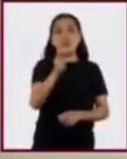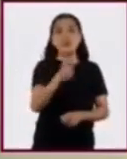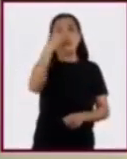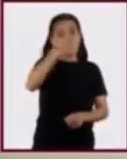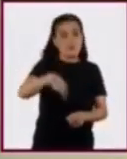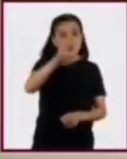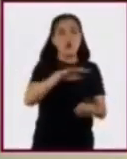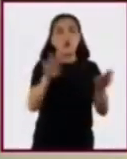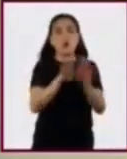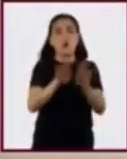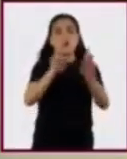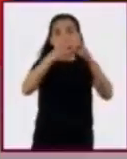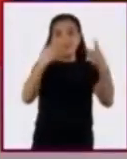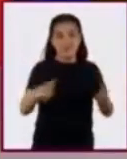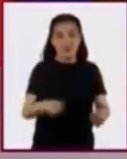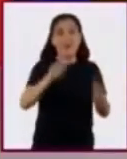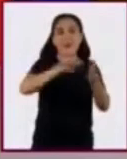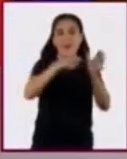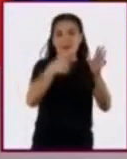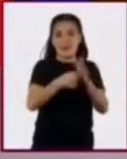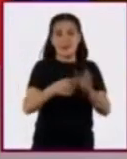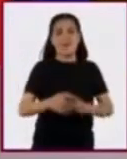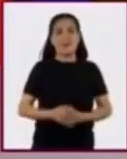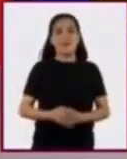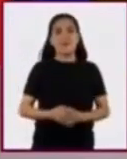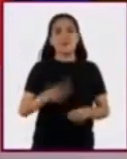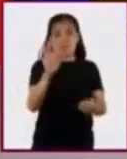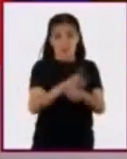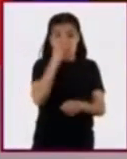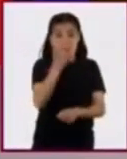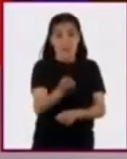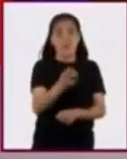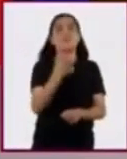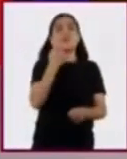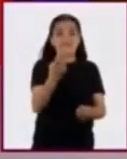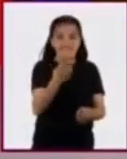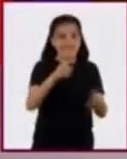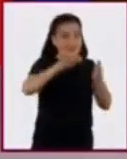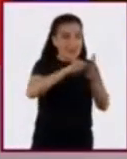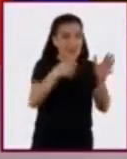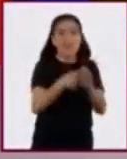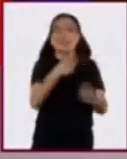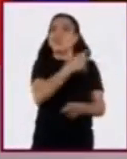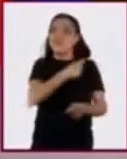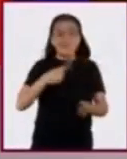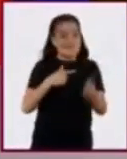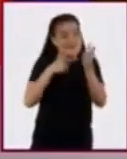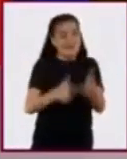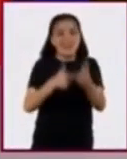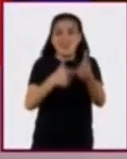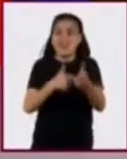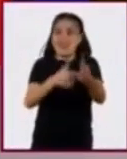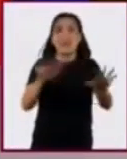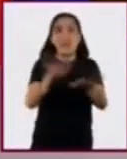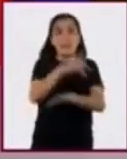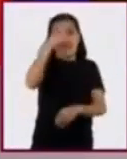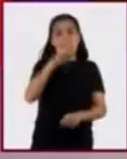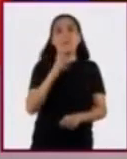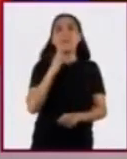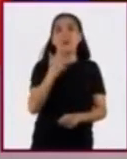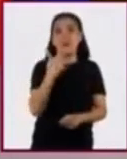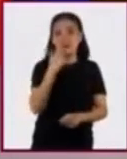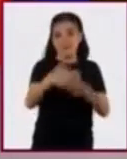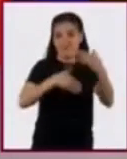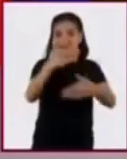desarrollo de técnicas. Por esto, las técnicas siguen cambiando y se mejoran continuamente.